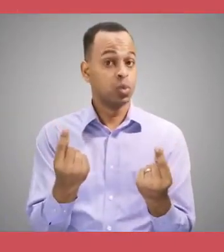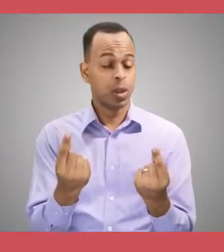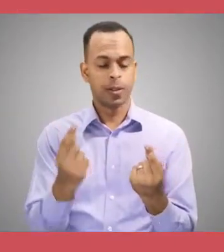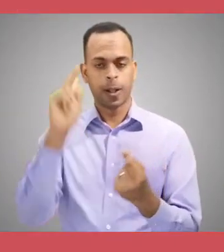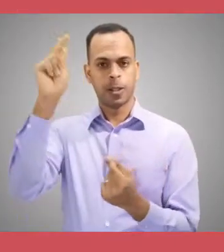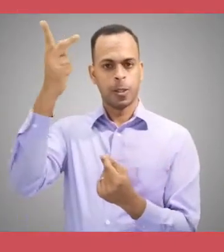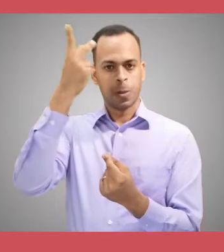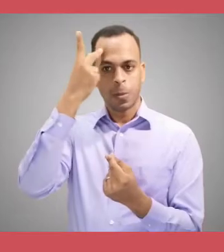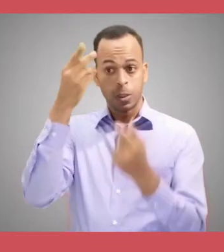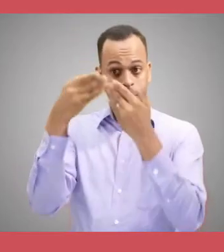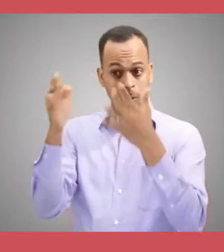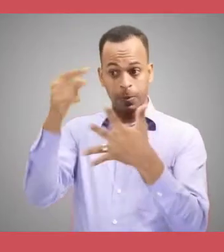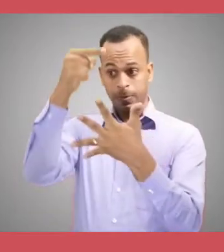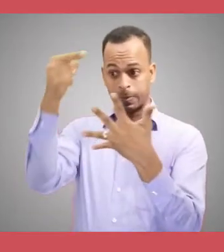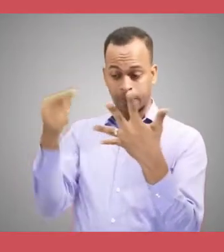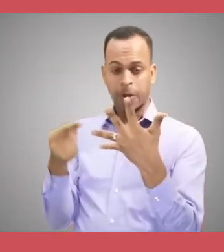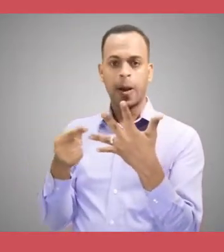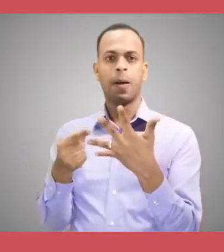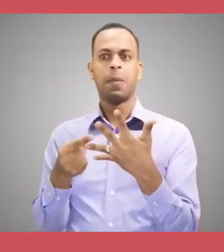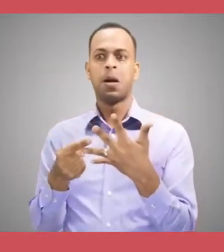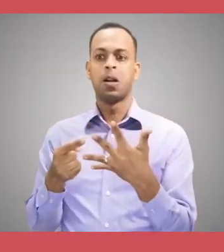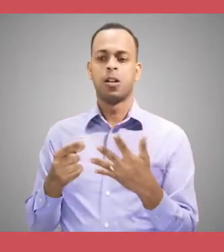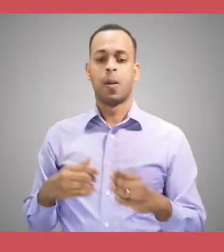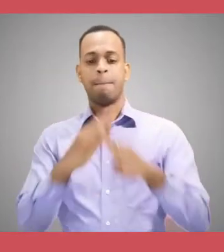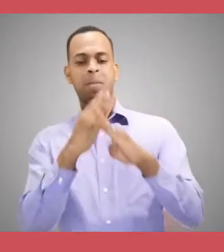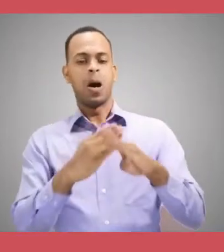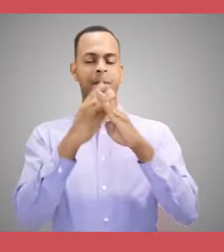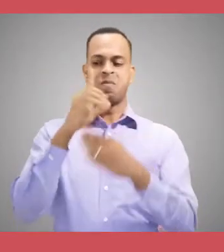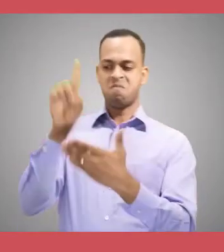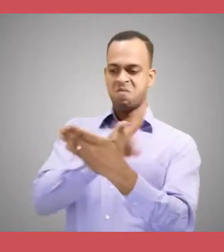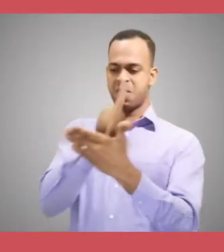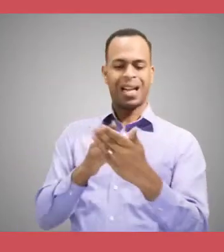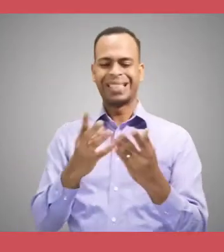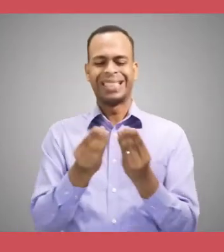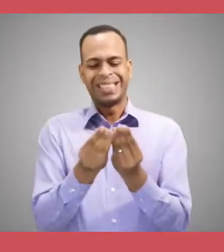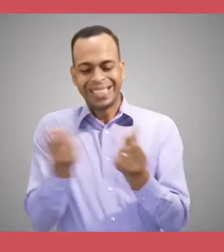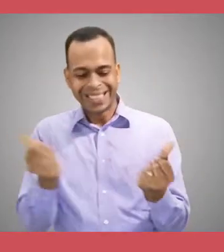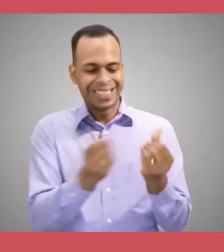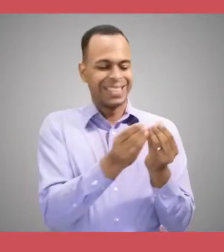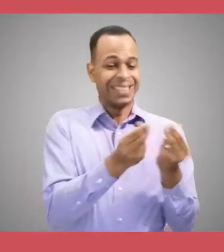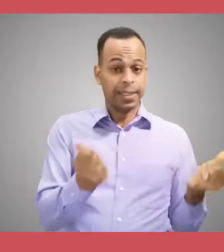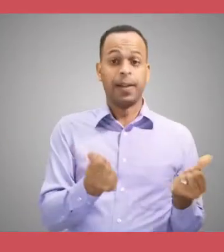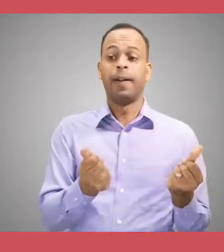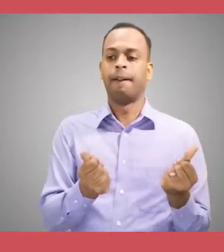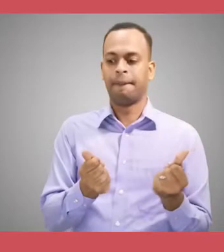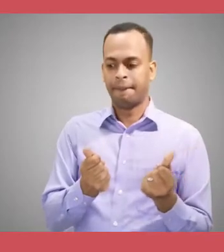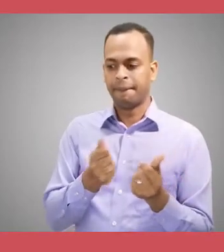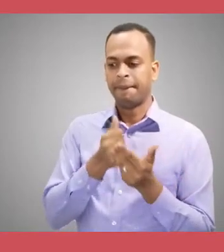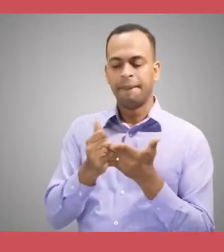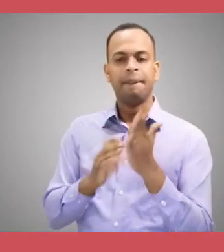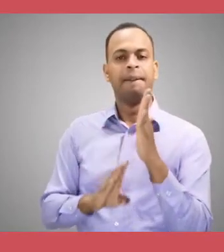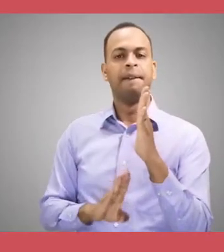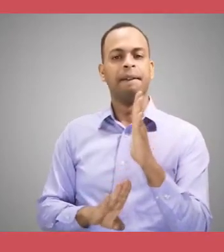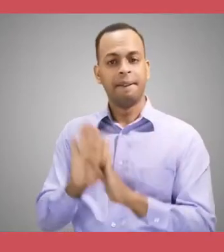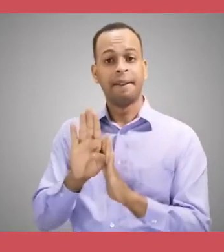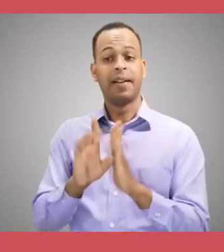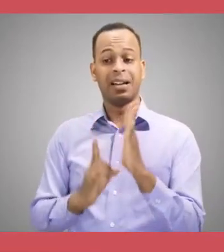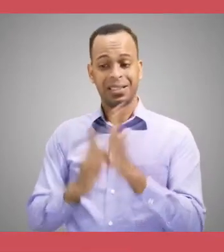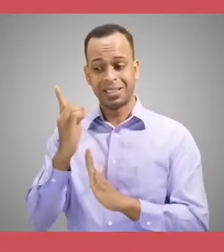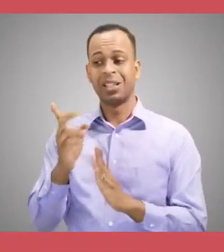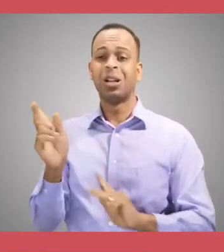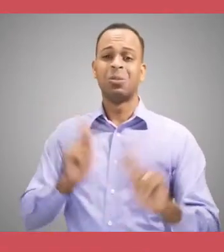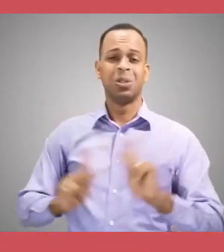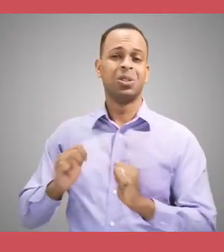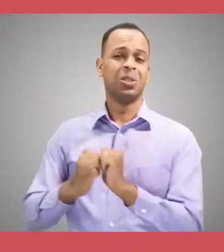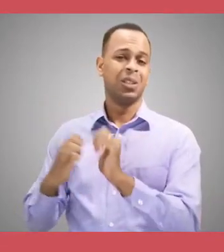formulación de políticas públicas que reduzcan las barreras y la discriminación que pueden impedir el desarrollo pleno de negocios de